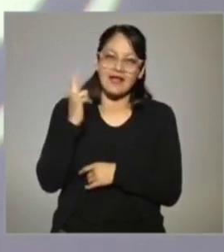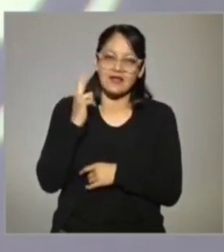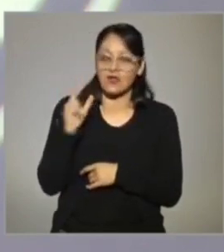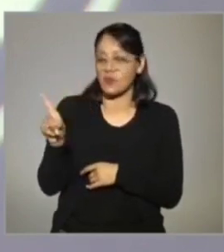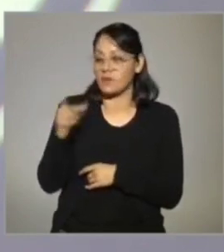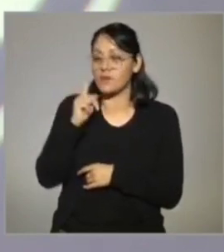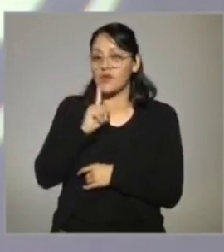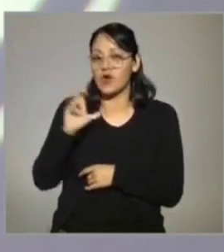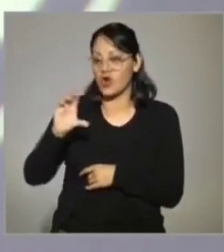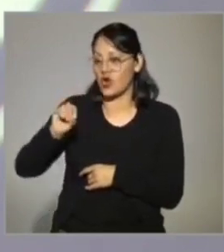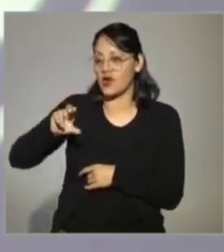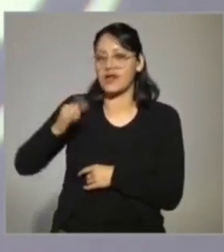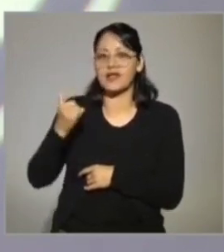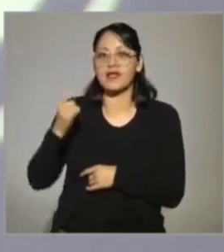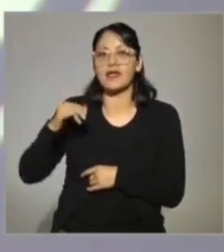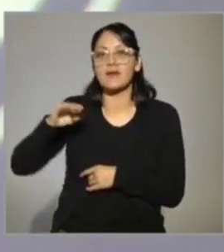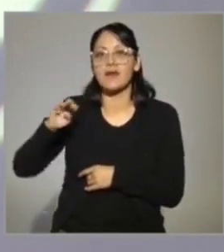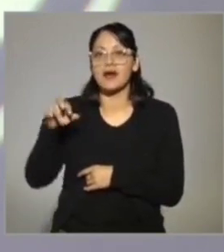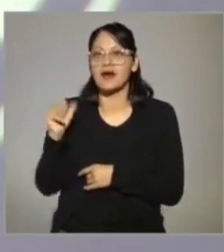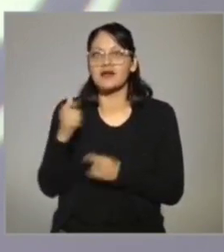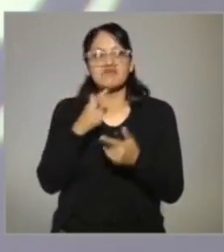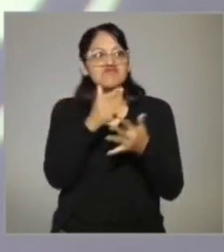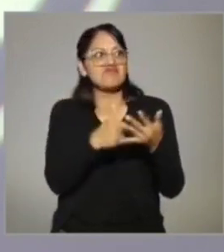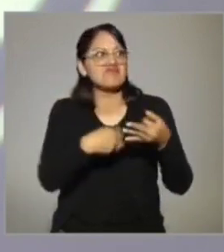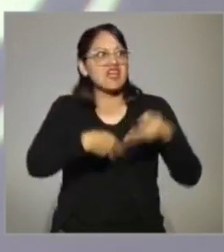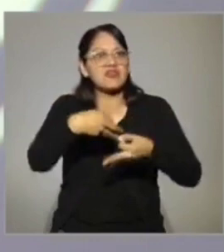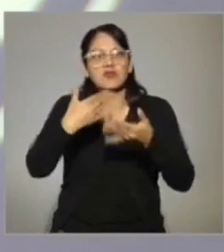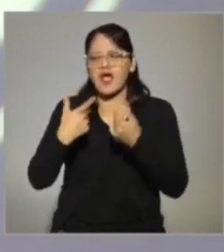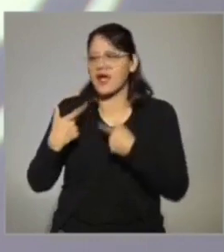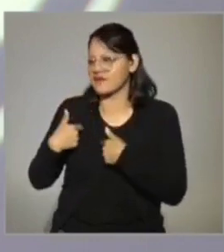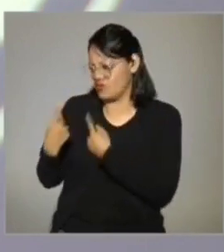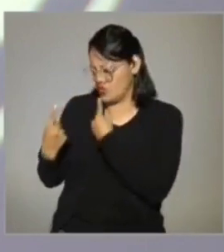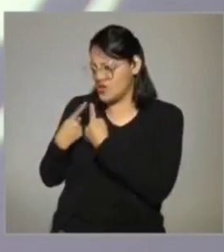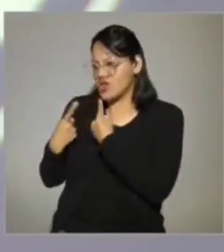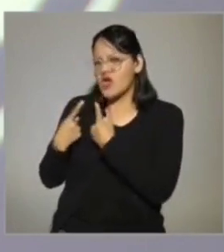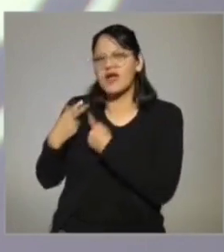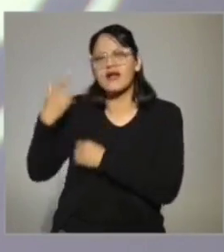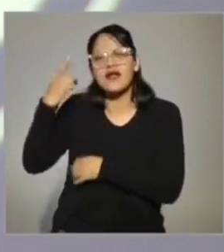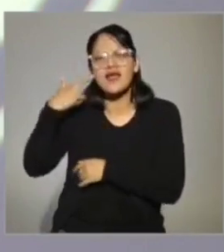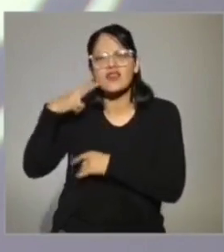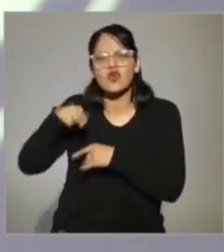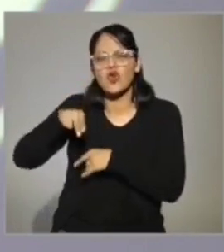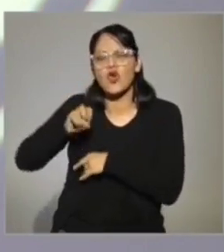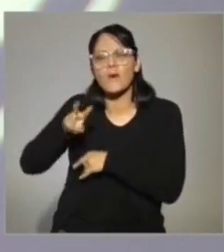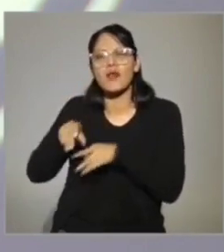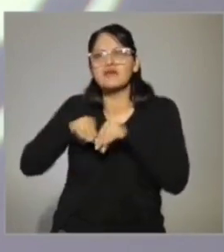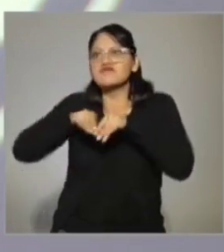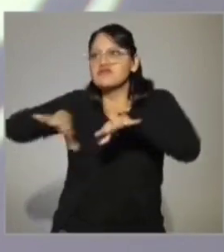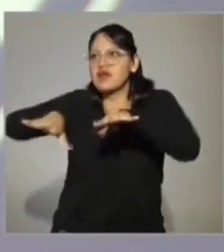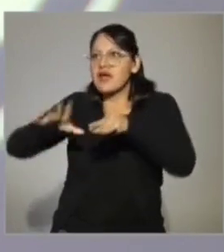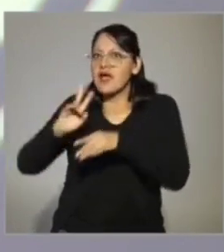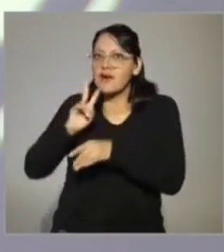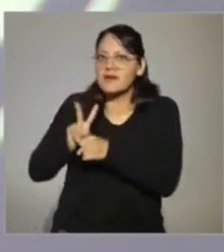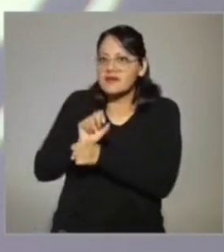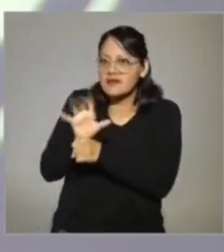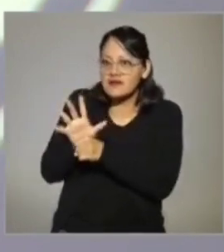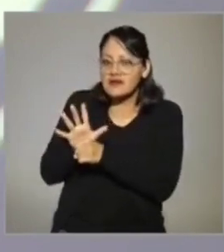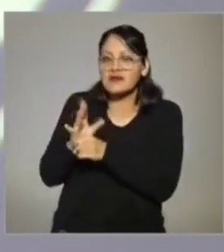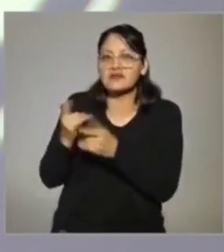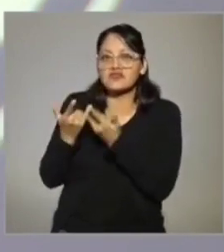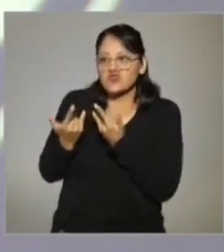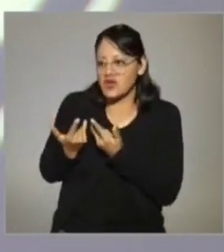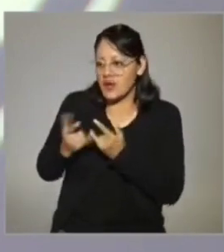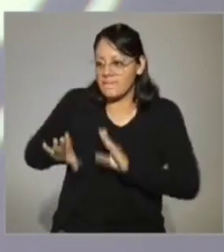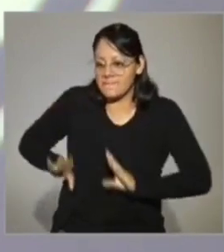Madera, no teníamos mucho de qué hablar, no había cartelera y decidimos hacer una radionovela en la que habláramos de lo que estaba pasando cotidianamente en la vida de